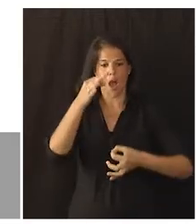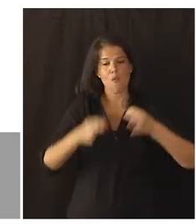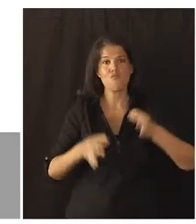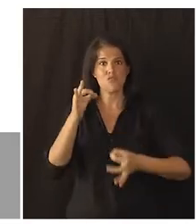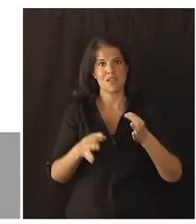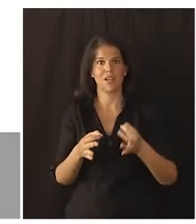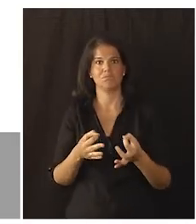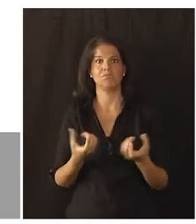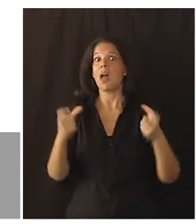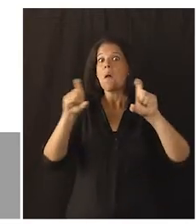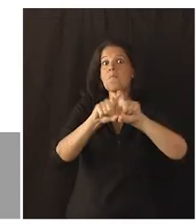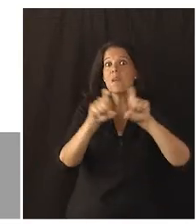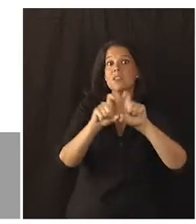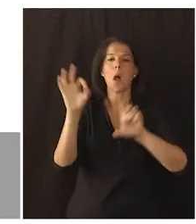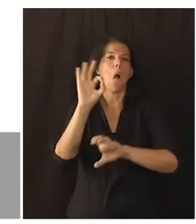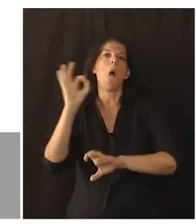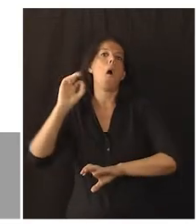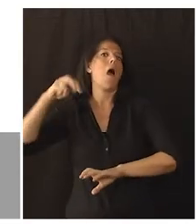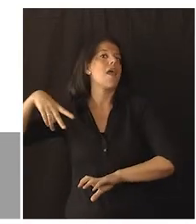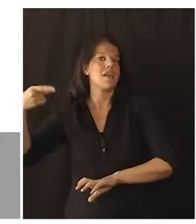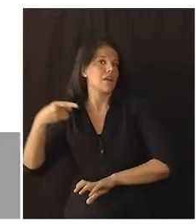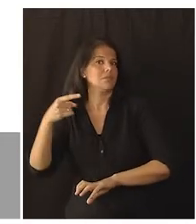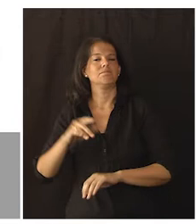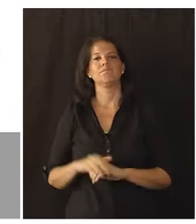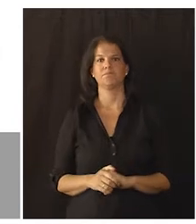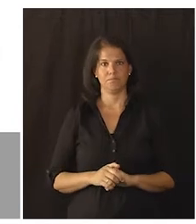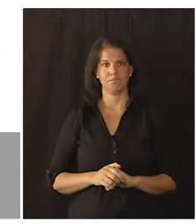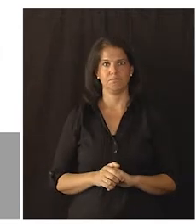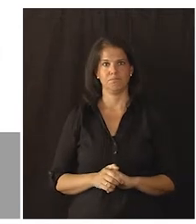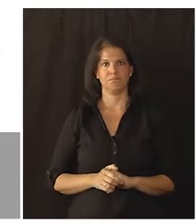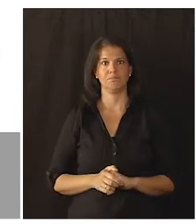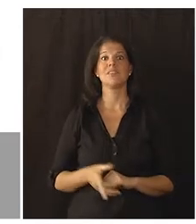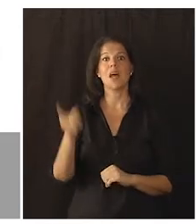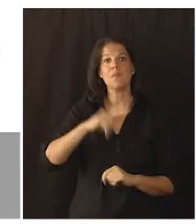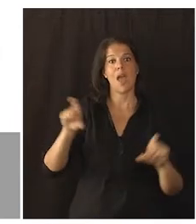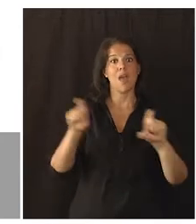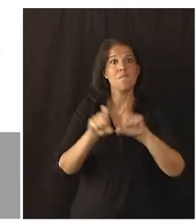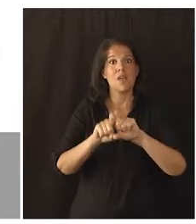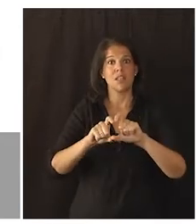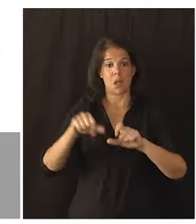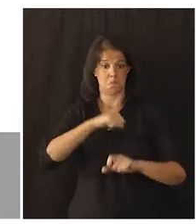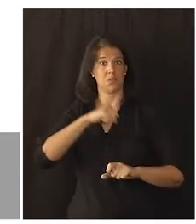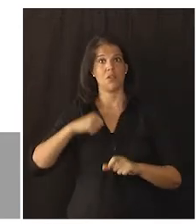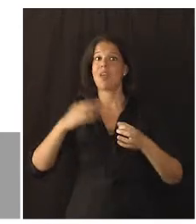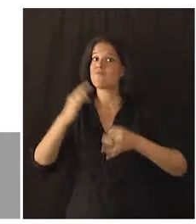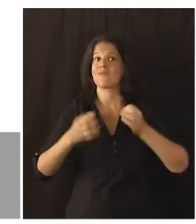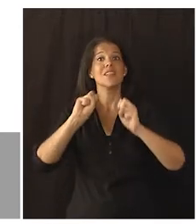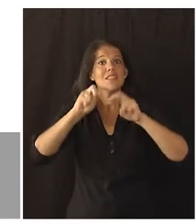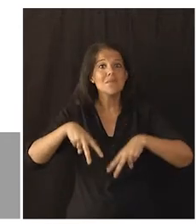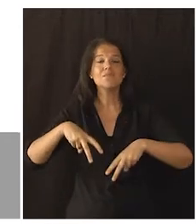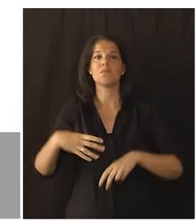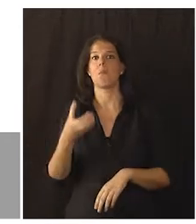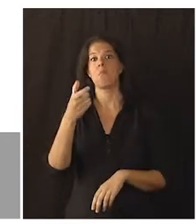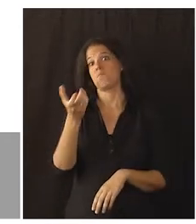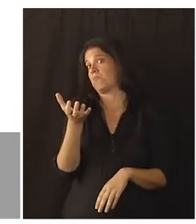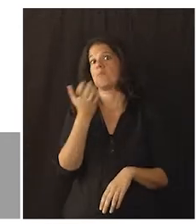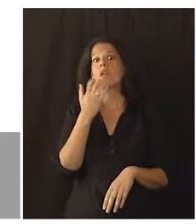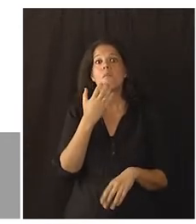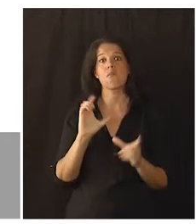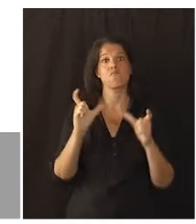personas jurídicas, empresas u organizaciones, así como entidades sin personalidad jurídica,